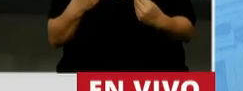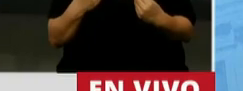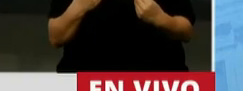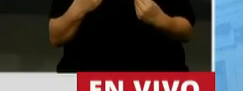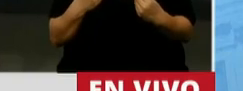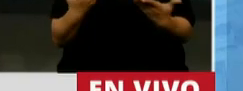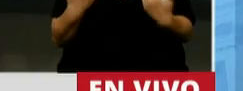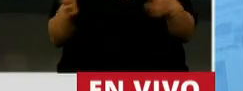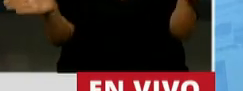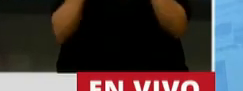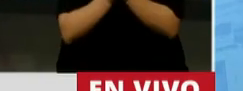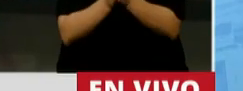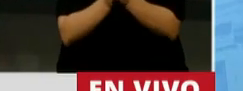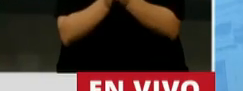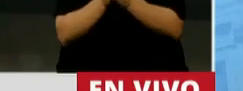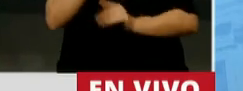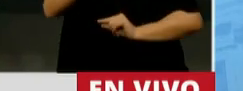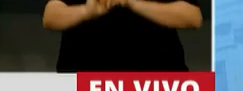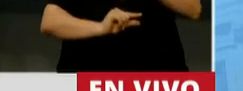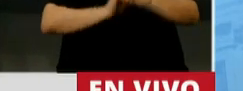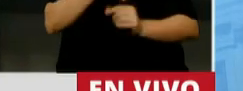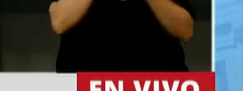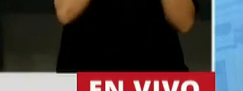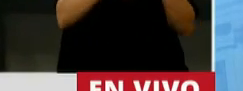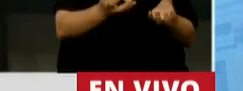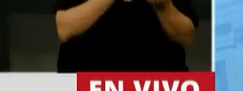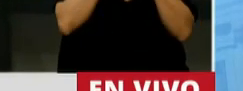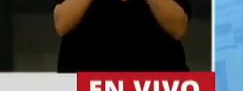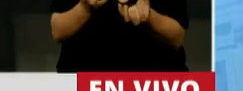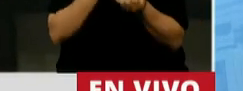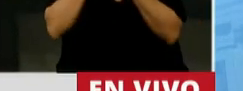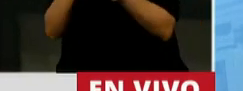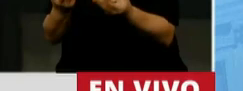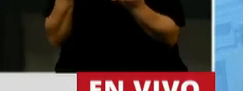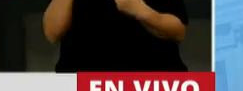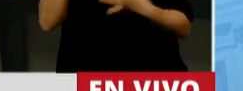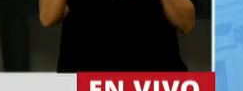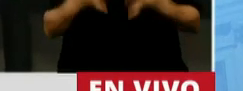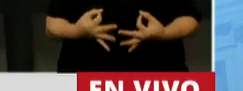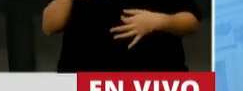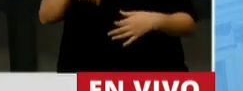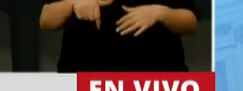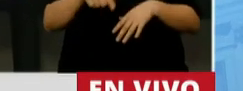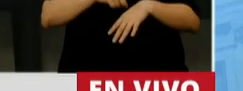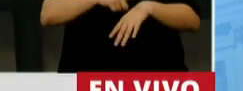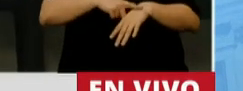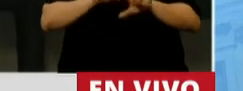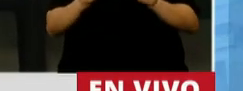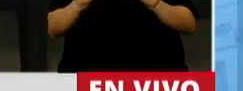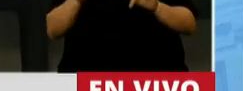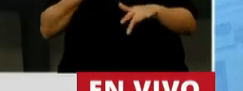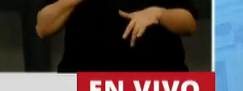juntos ir superando esta, la peor de las crisis que ha vivido la Argentina.